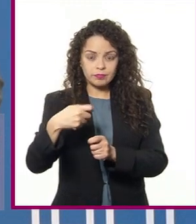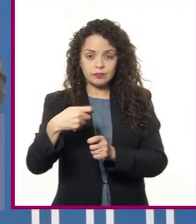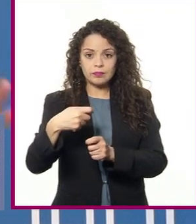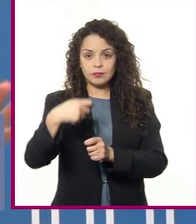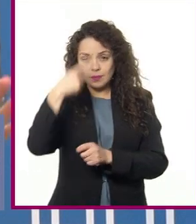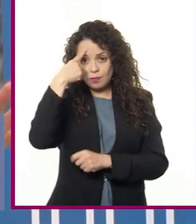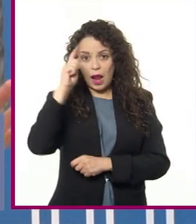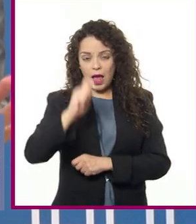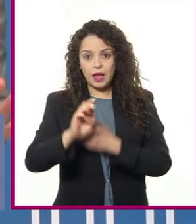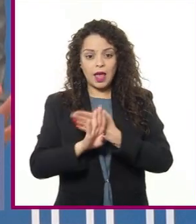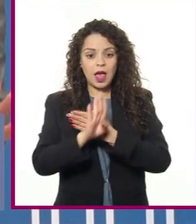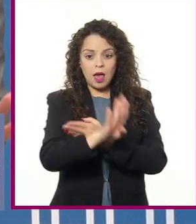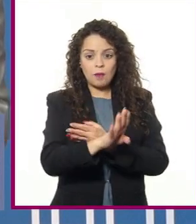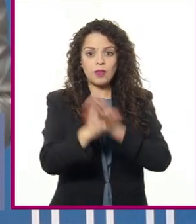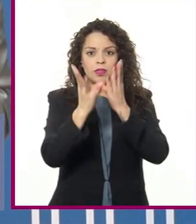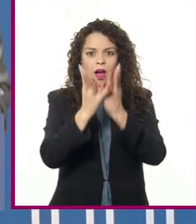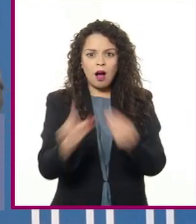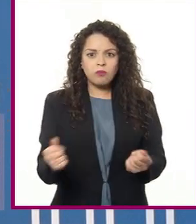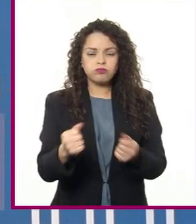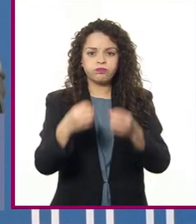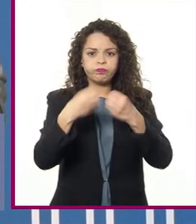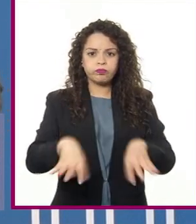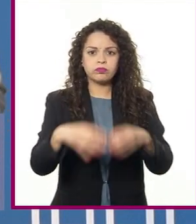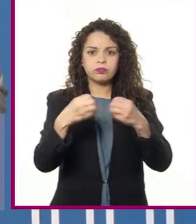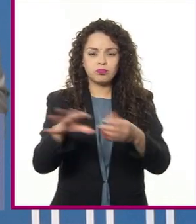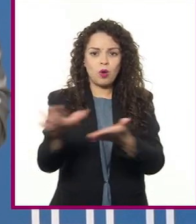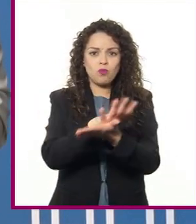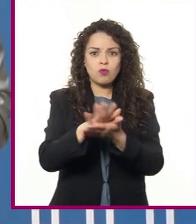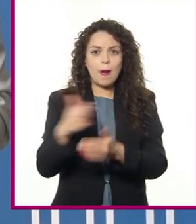desaparición de grandes bancos de peces es...